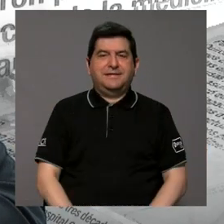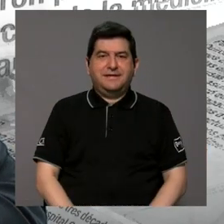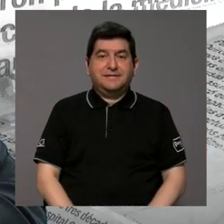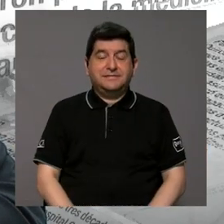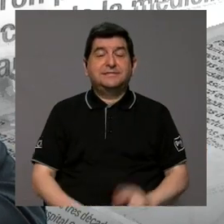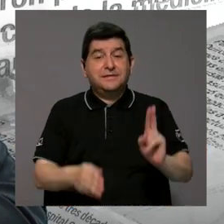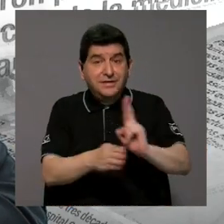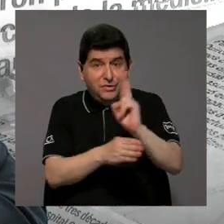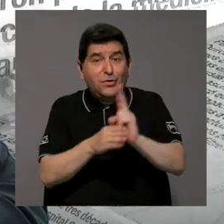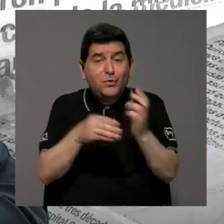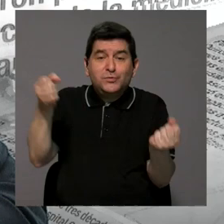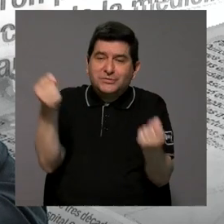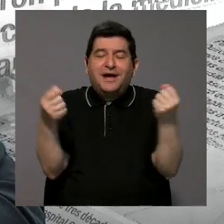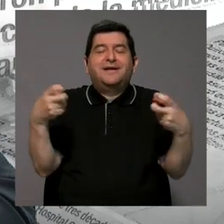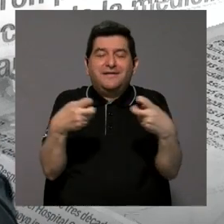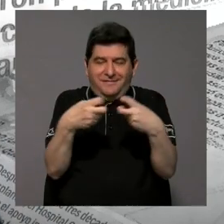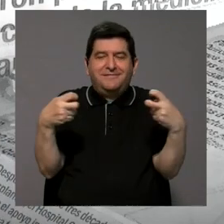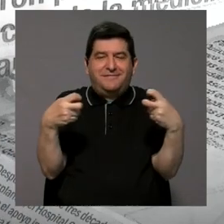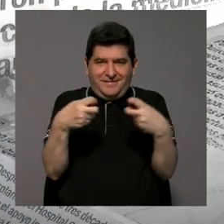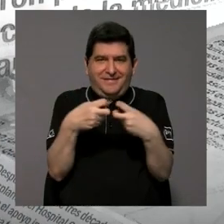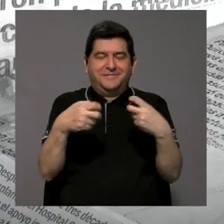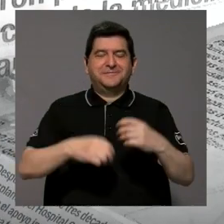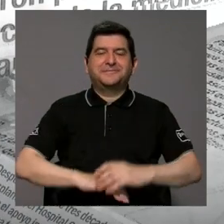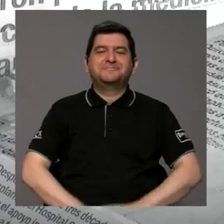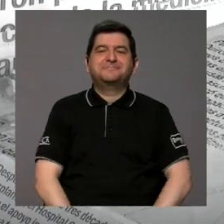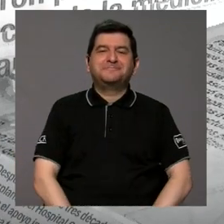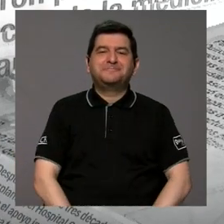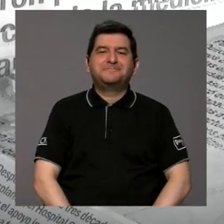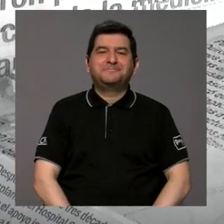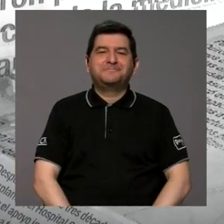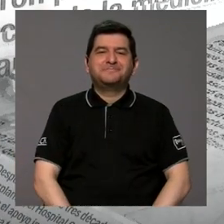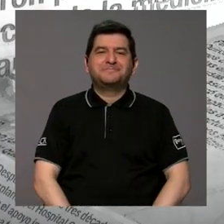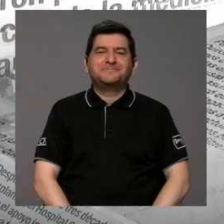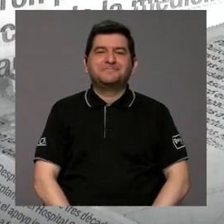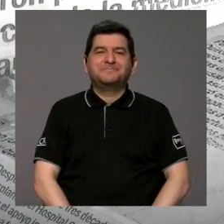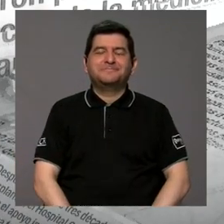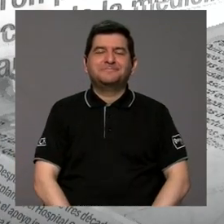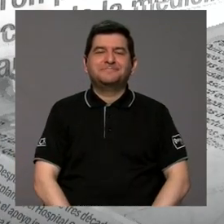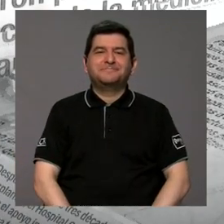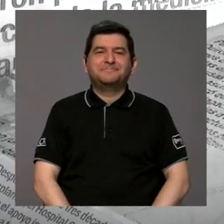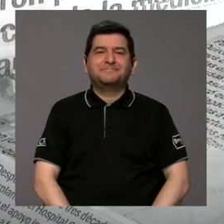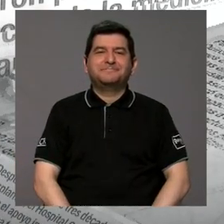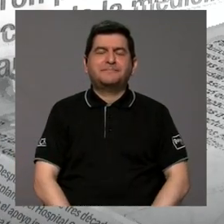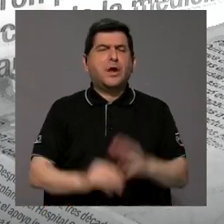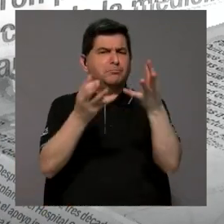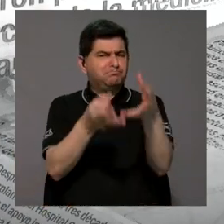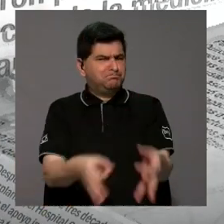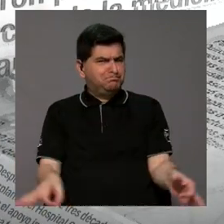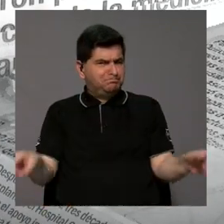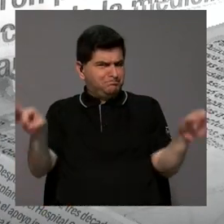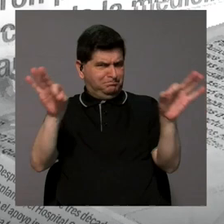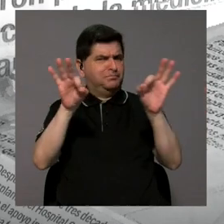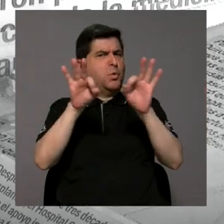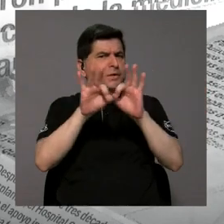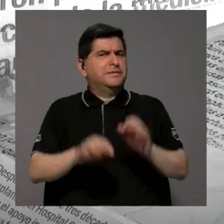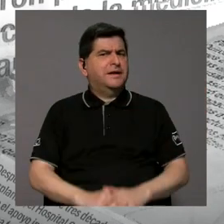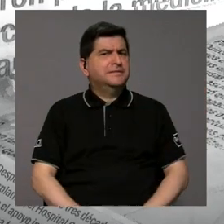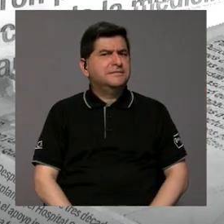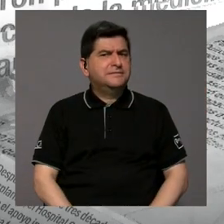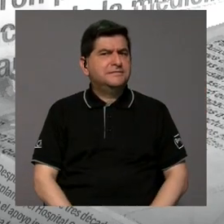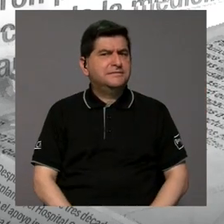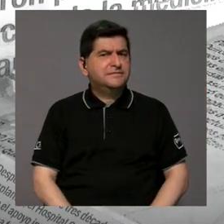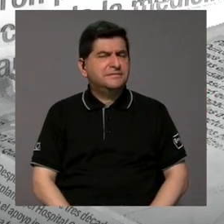para carros eléctricos o vehículos eléctricos. ¿Qué importancia tiene el